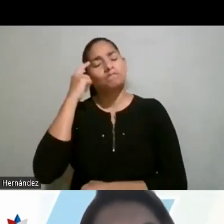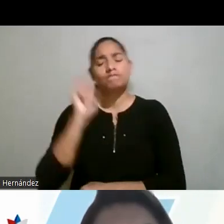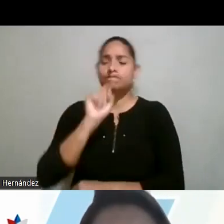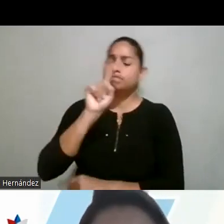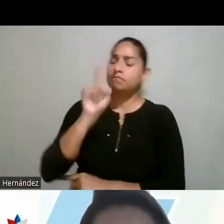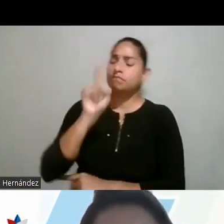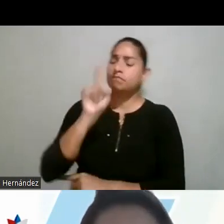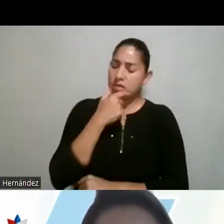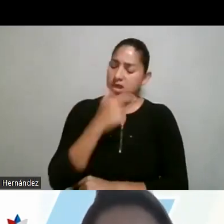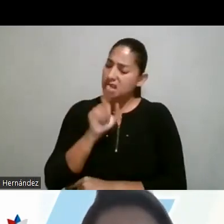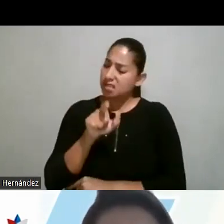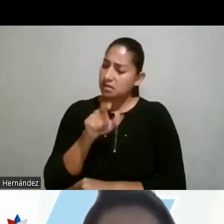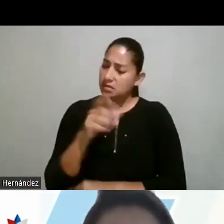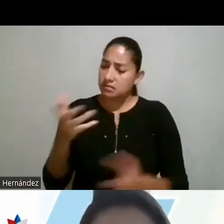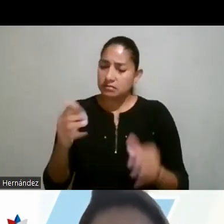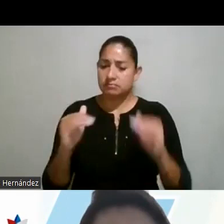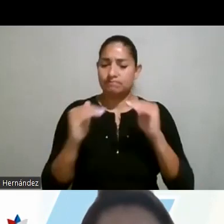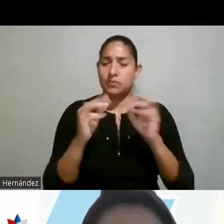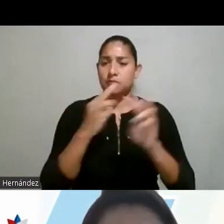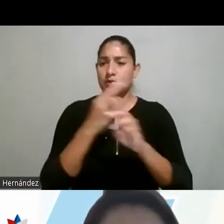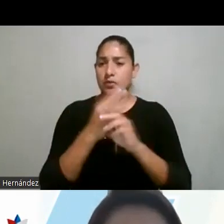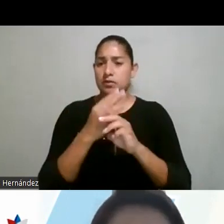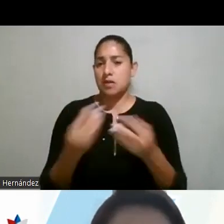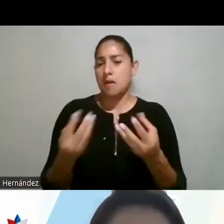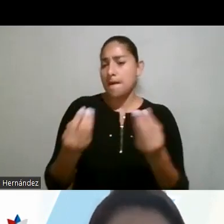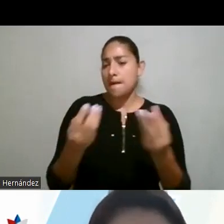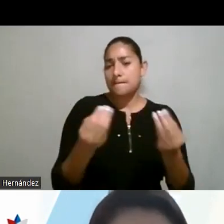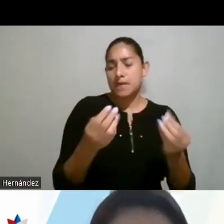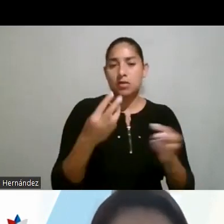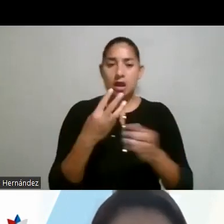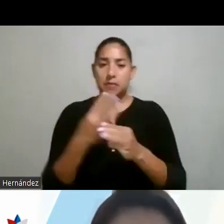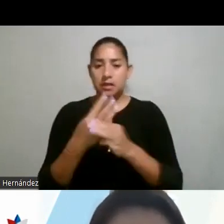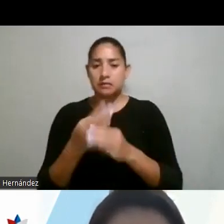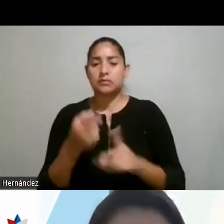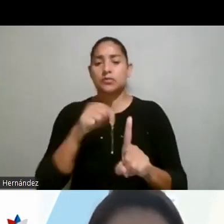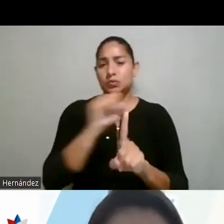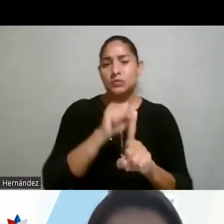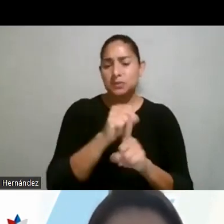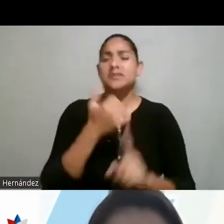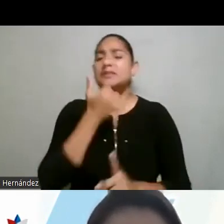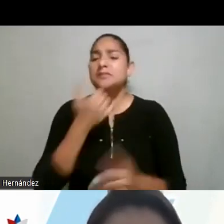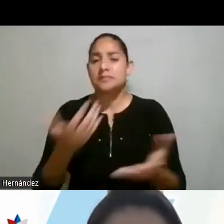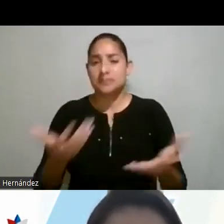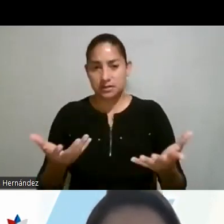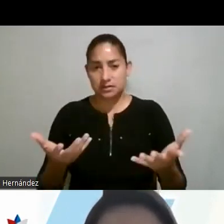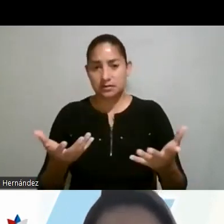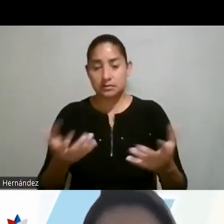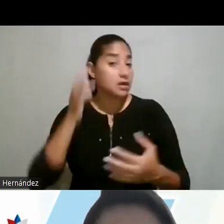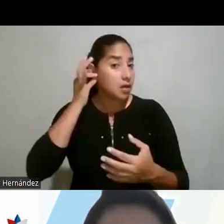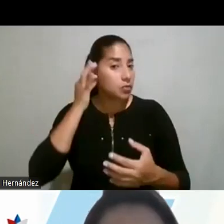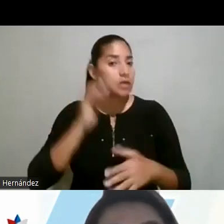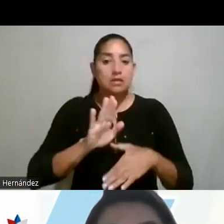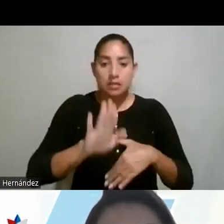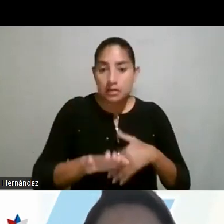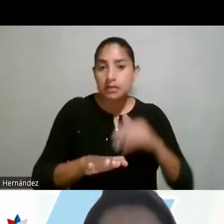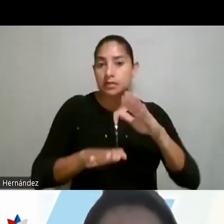si eso es así. El tema en realidad no es el miedo a la matemática. Entonces, ¿qué está pasando? Porque si las mujeres se están atreviendo